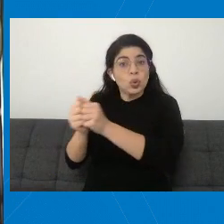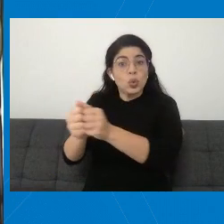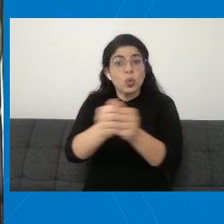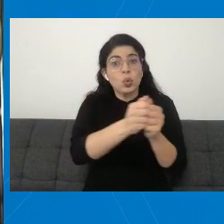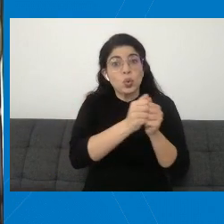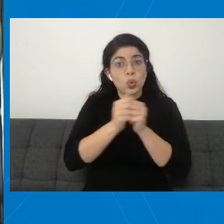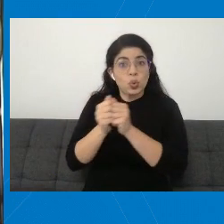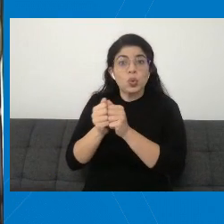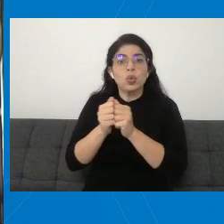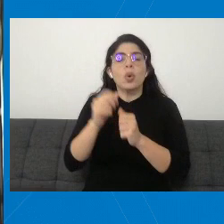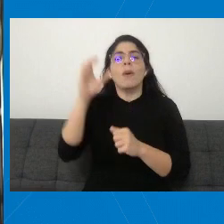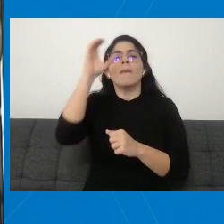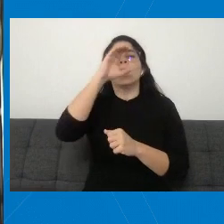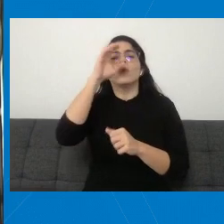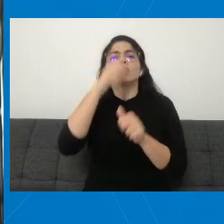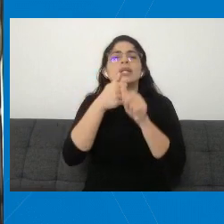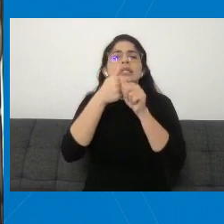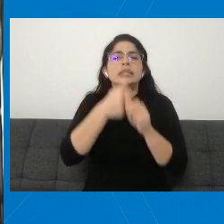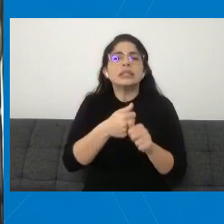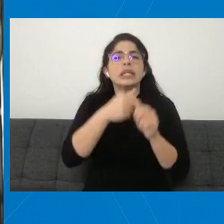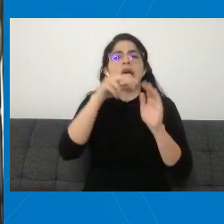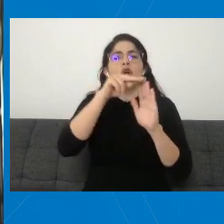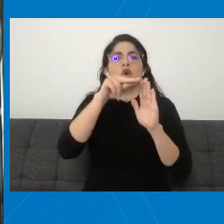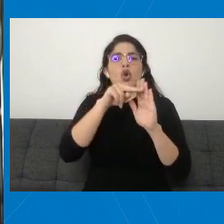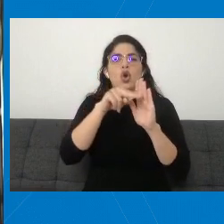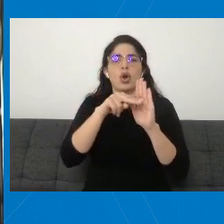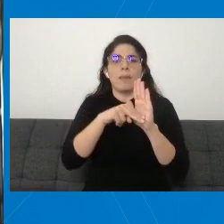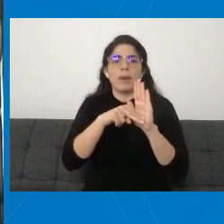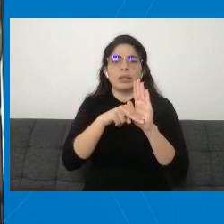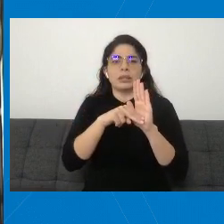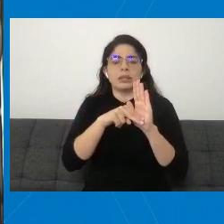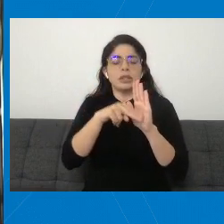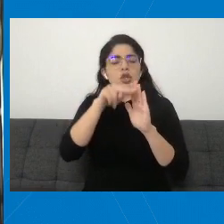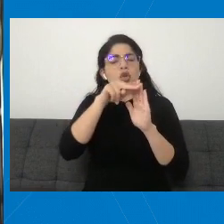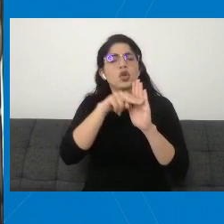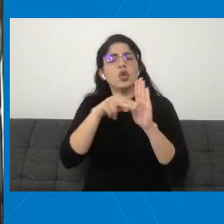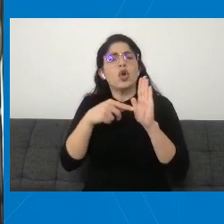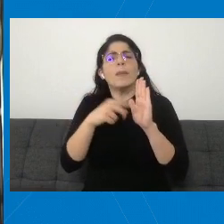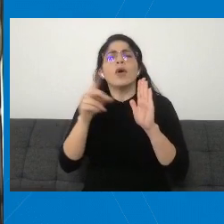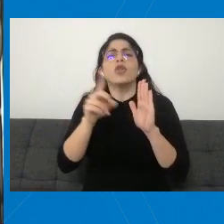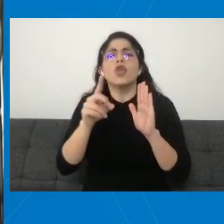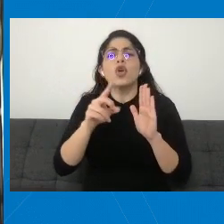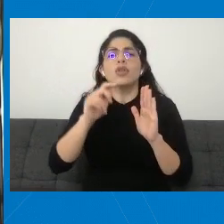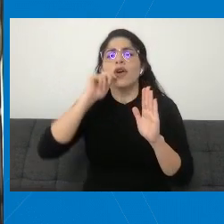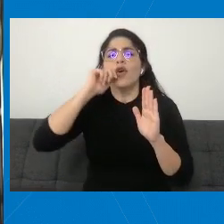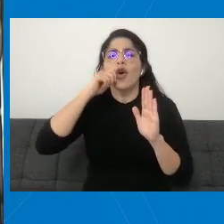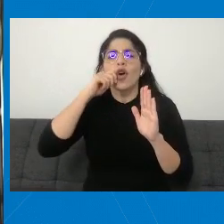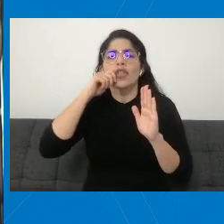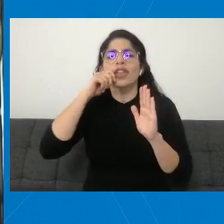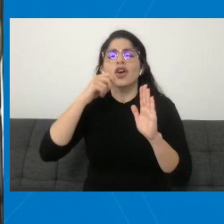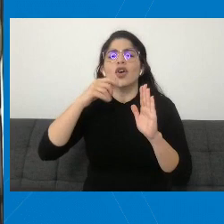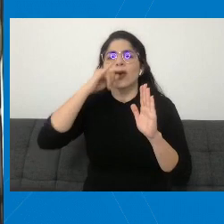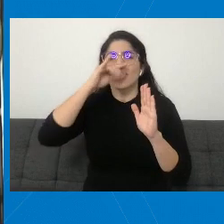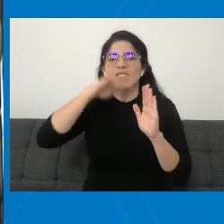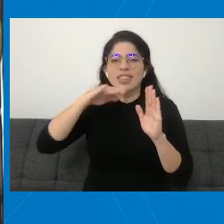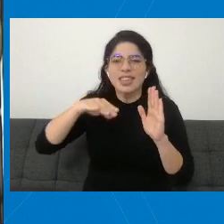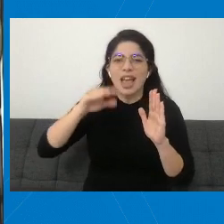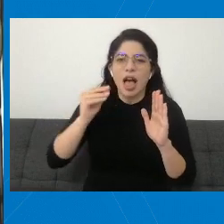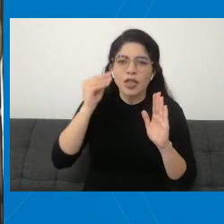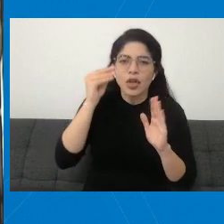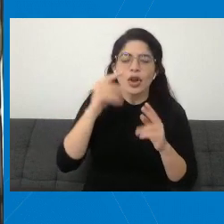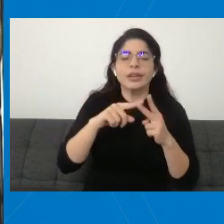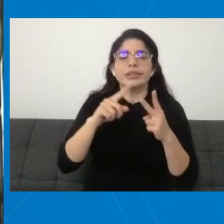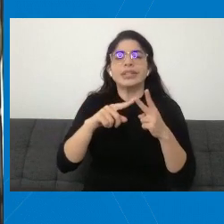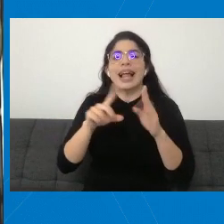el desarrollo normativo que se encuentra a nivel del Código de la Niñez y la Adolescencia, la ley de la ley general